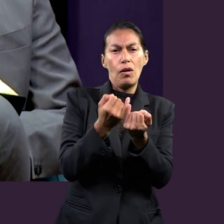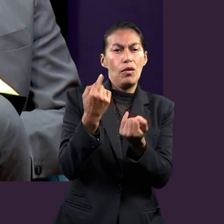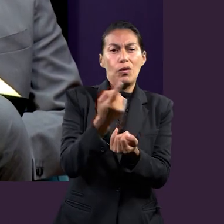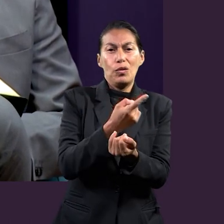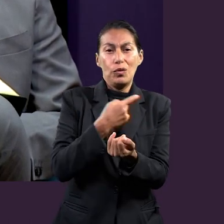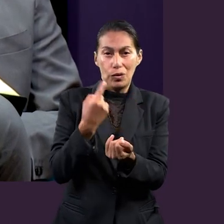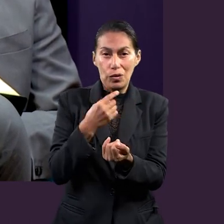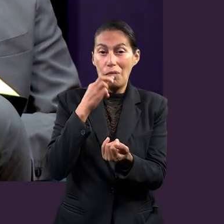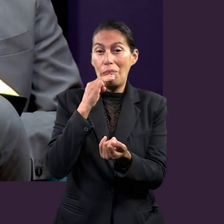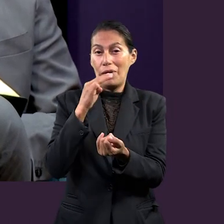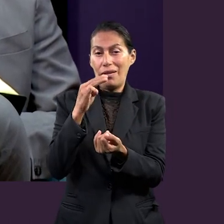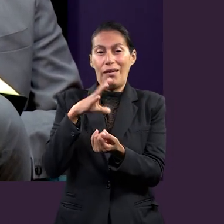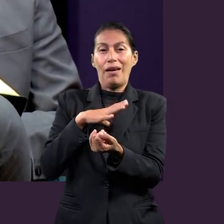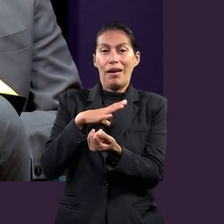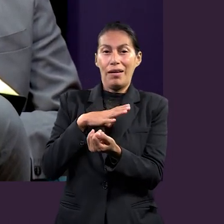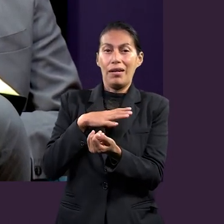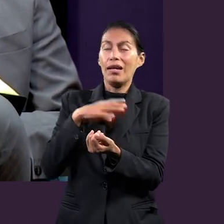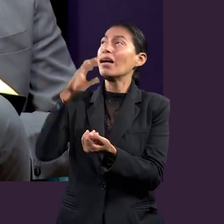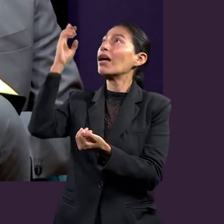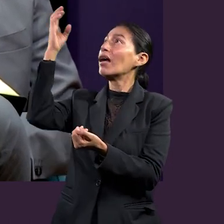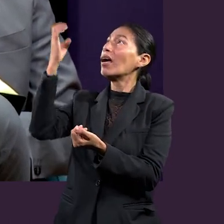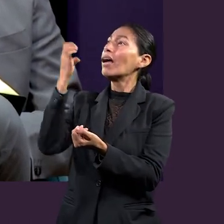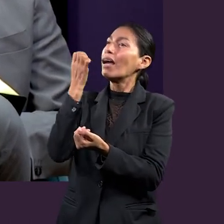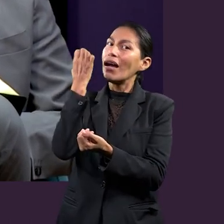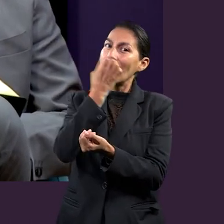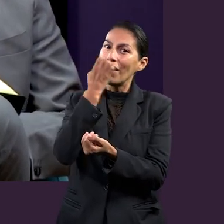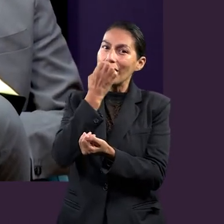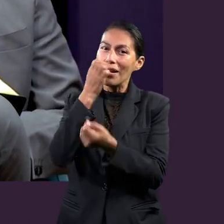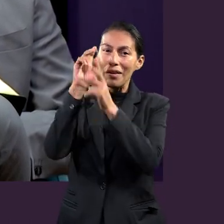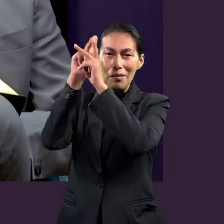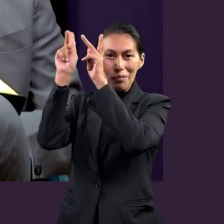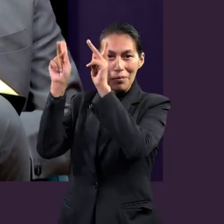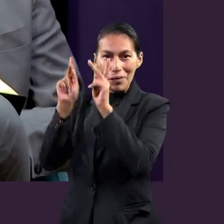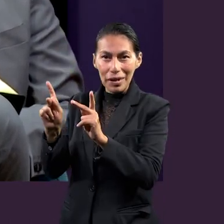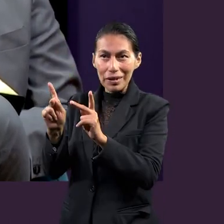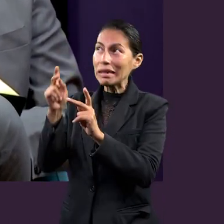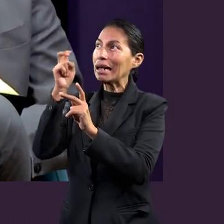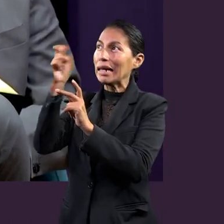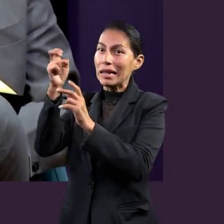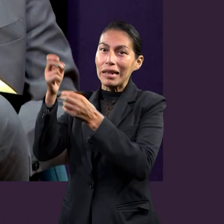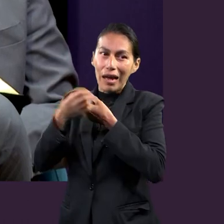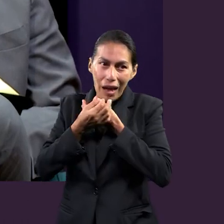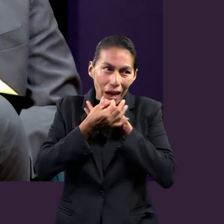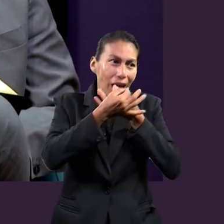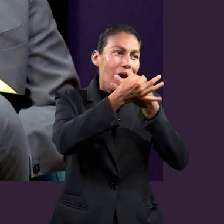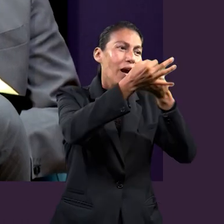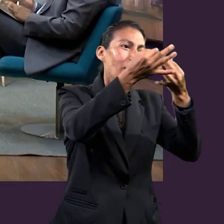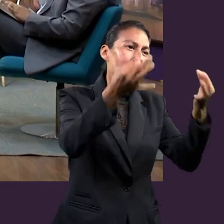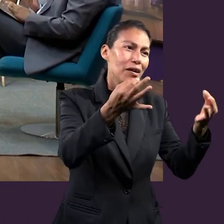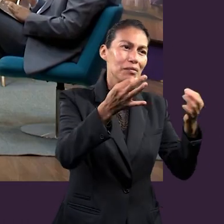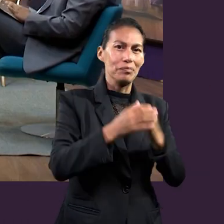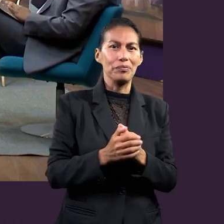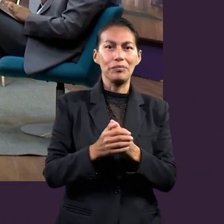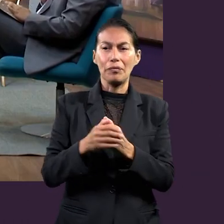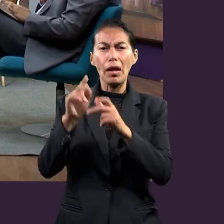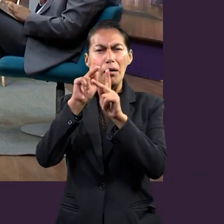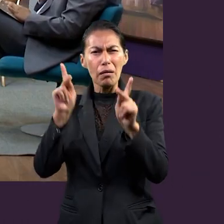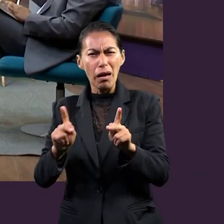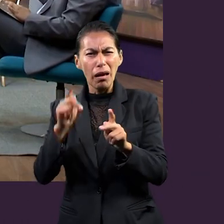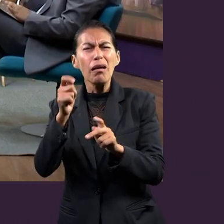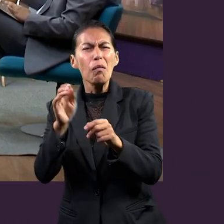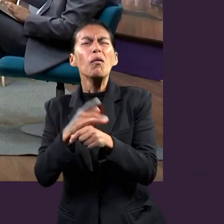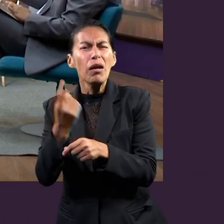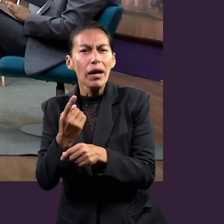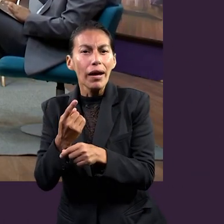caso, nosotros somos los portadores del mensaje, del evangelio, justamente de paz. Es decir, paz